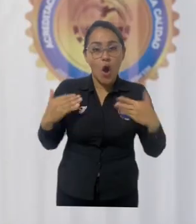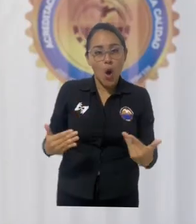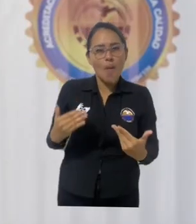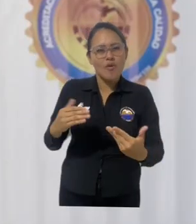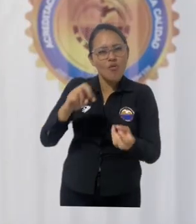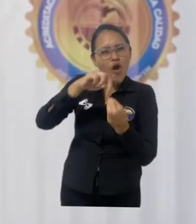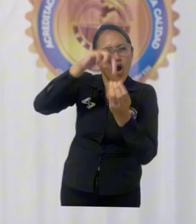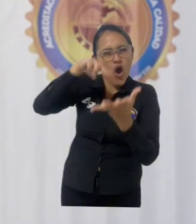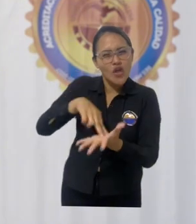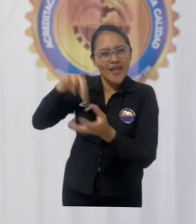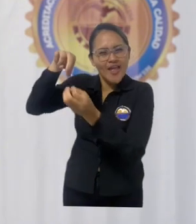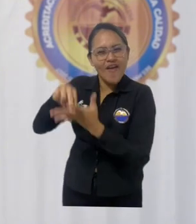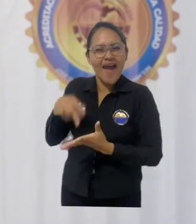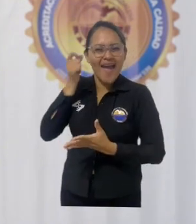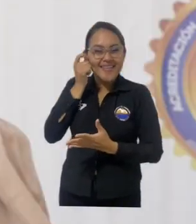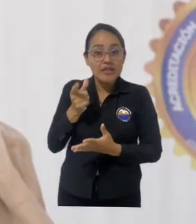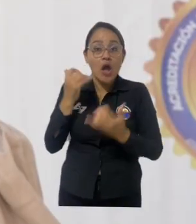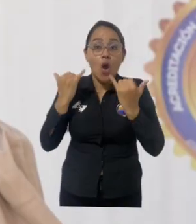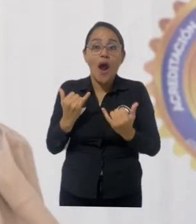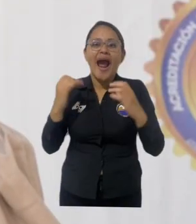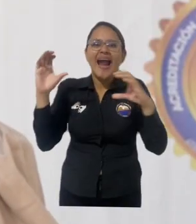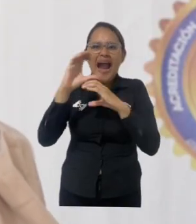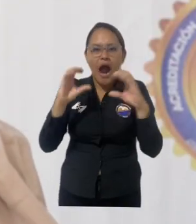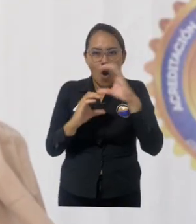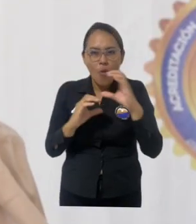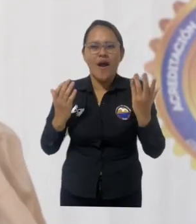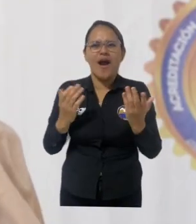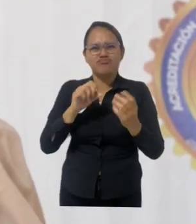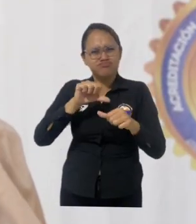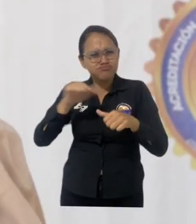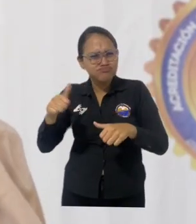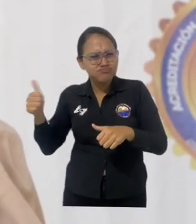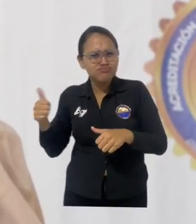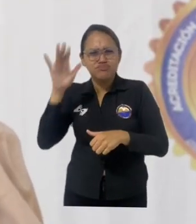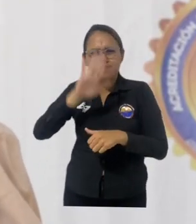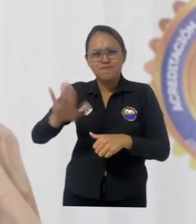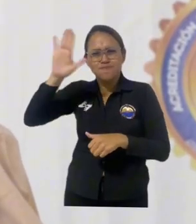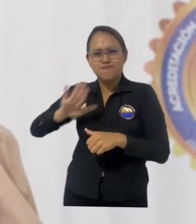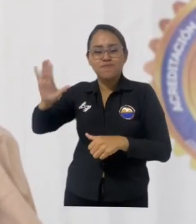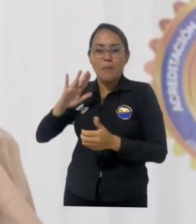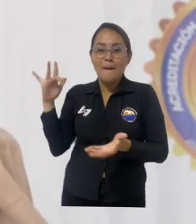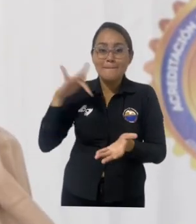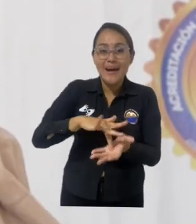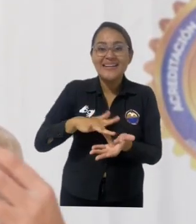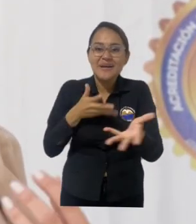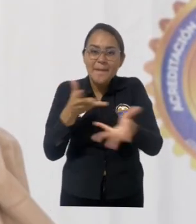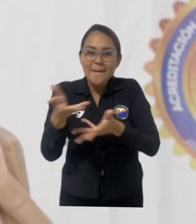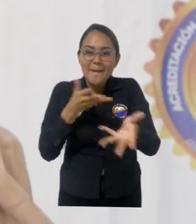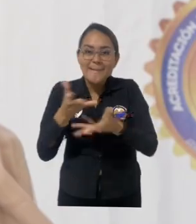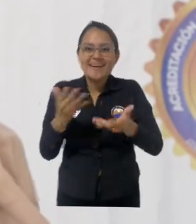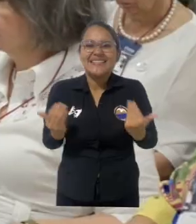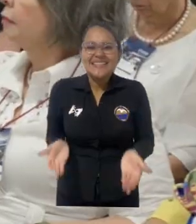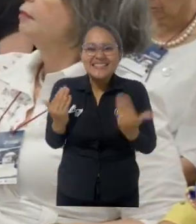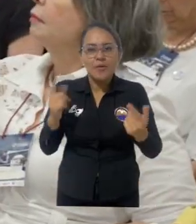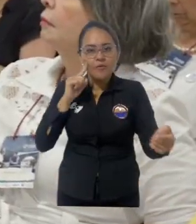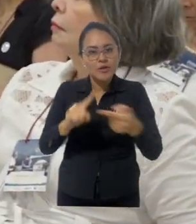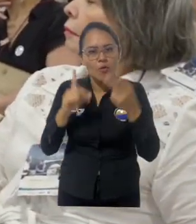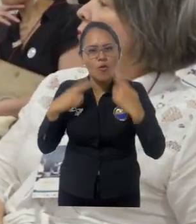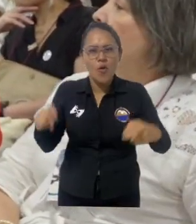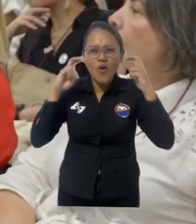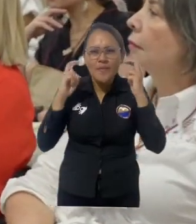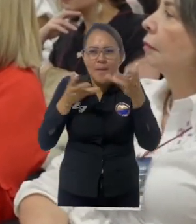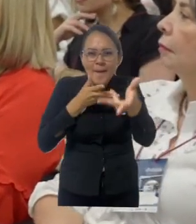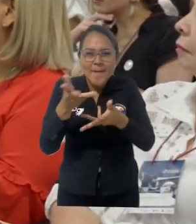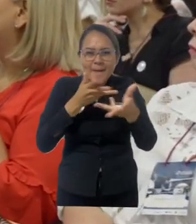enriquecer desde nuestro perfil profesional, el cuidado de nuestras comunidades teniendo en cuenta diferentes contextos. Hoy